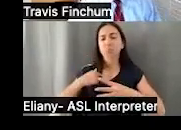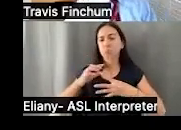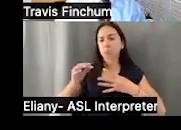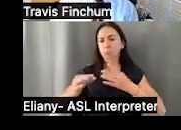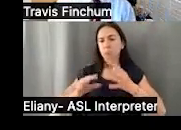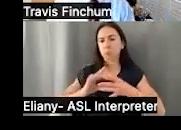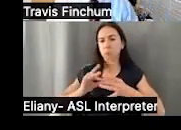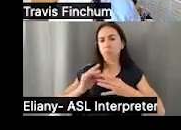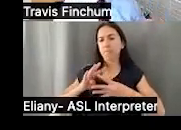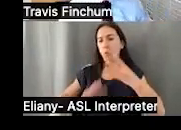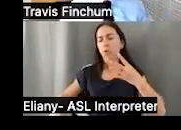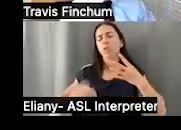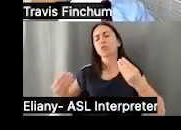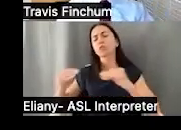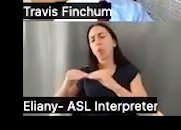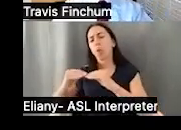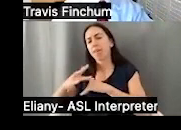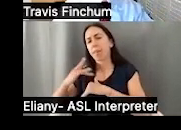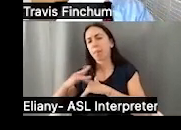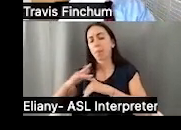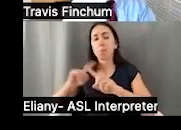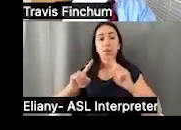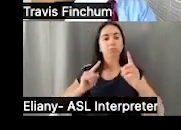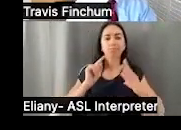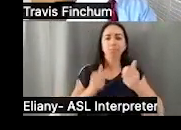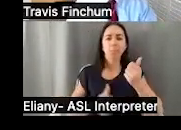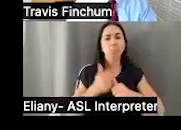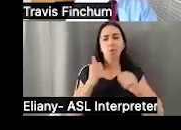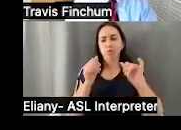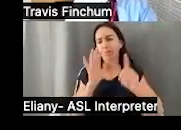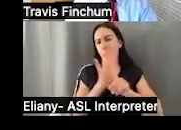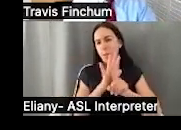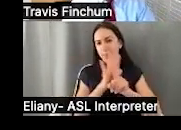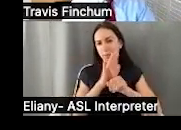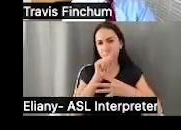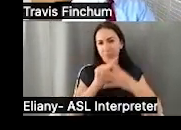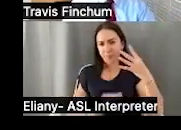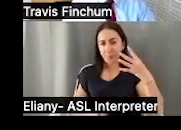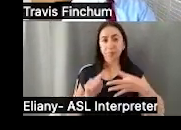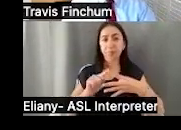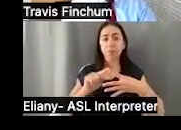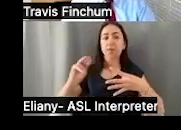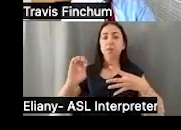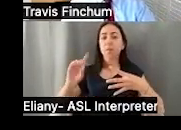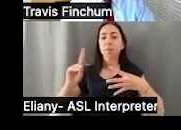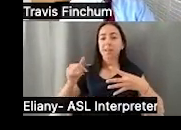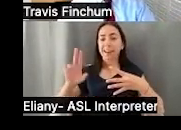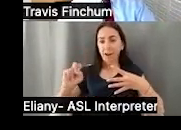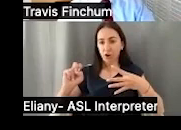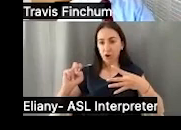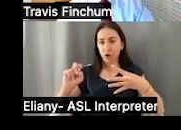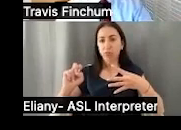a cuatro de ellos y hay varios que existen, pero estos son los principales con los que lidiamos. Medicare,